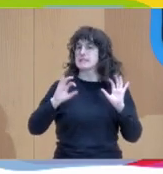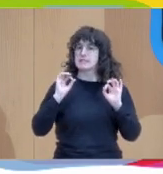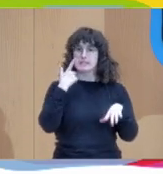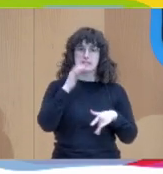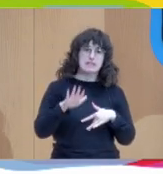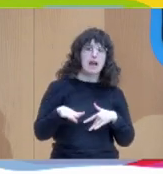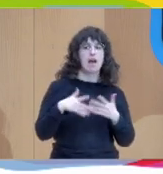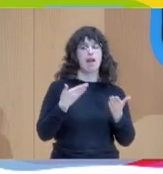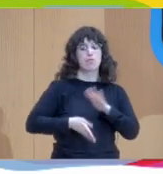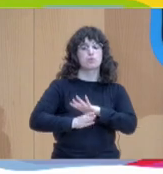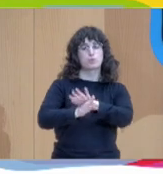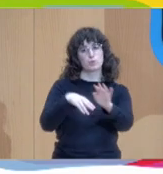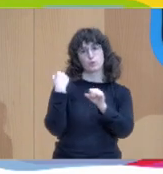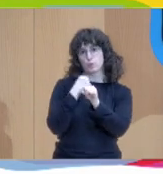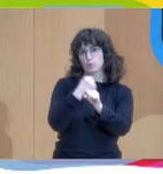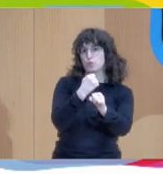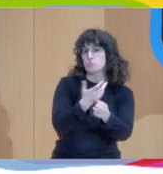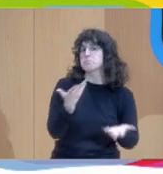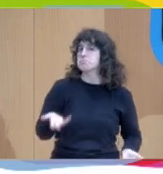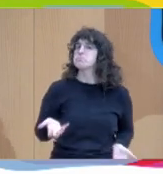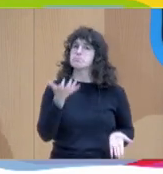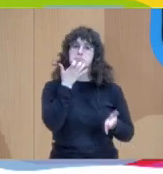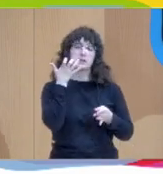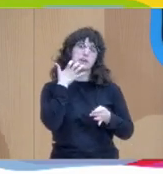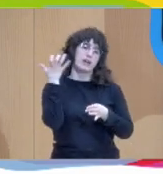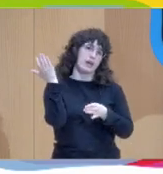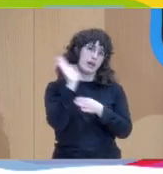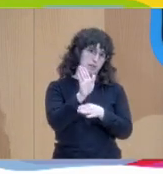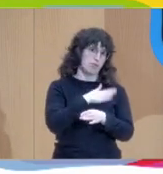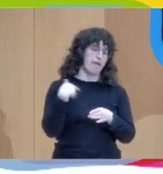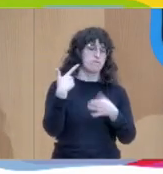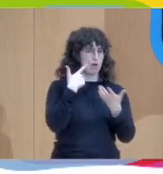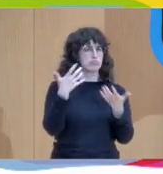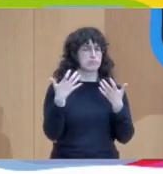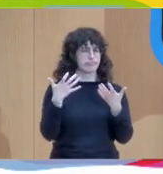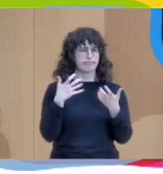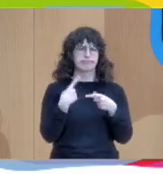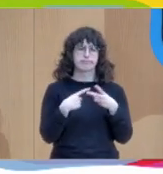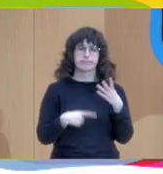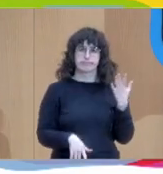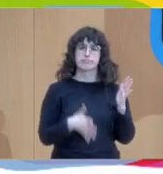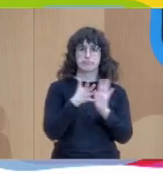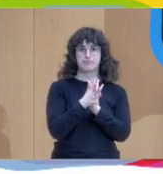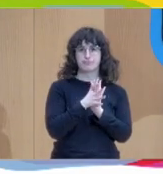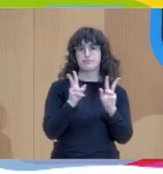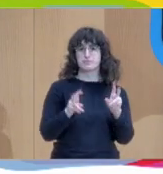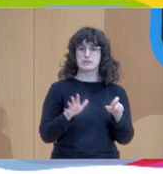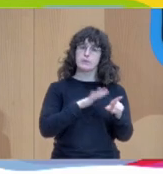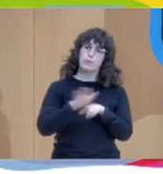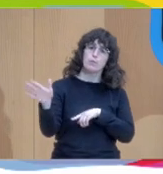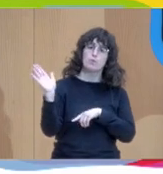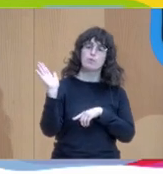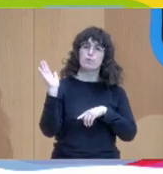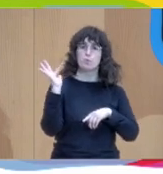seguimiento continuo. Pero como ejemplos quería resaltar esas cuestiones. En cuanto al impacto en general